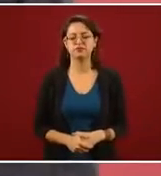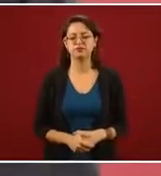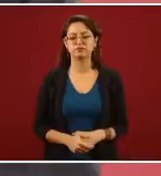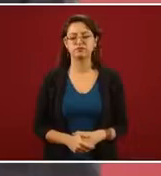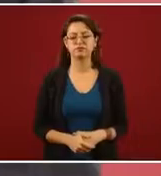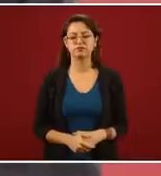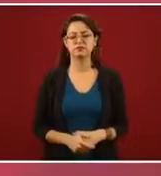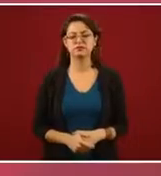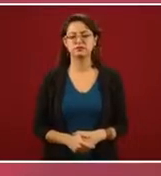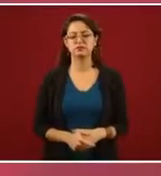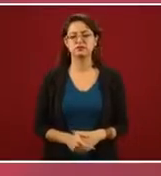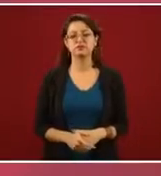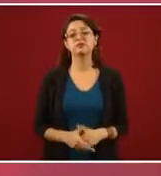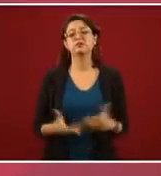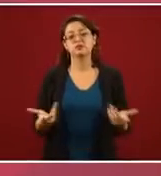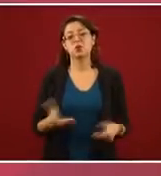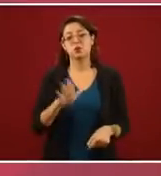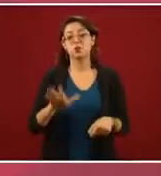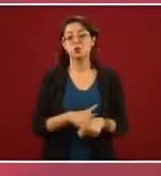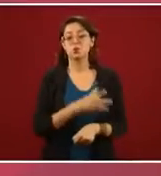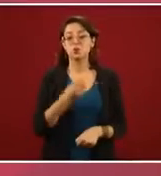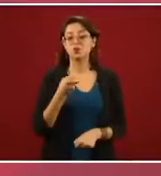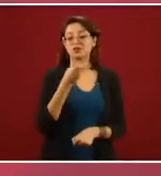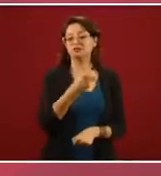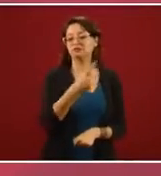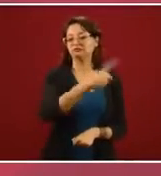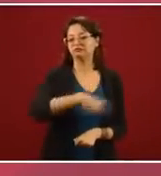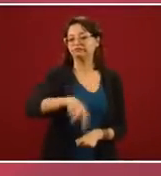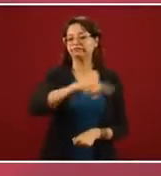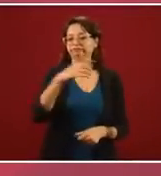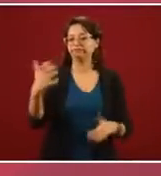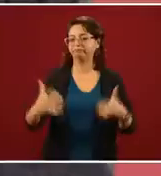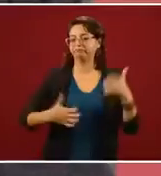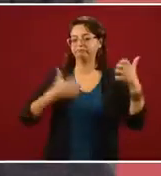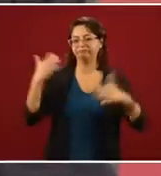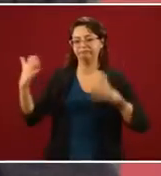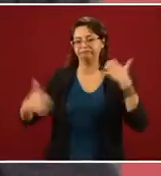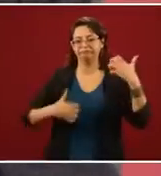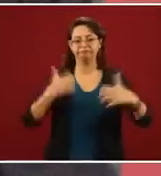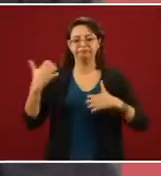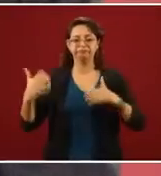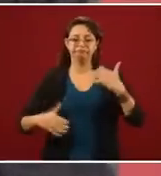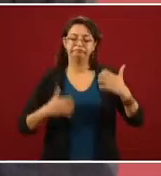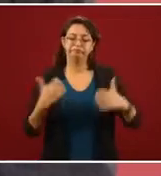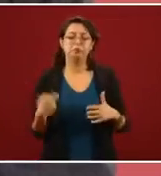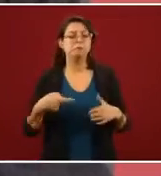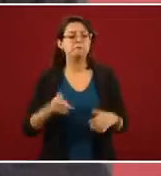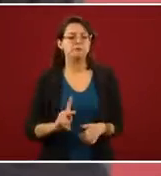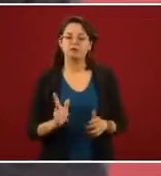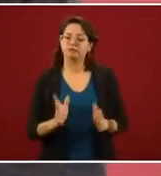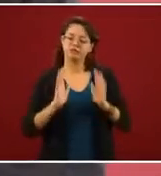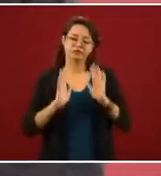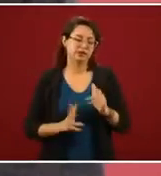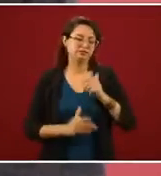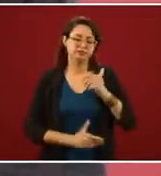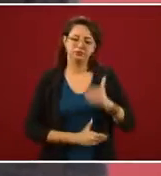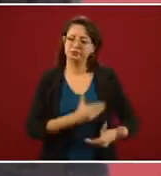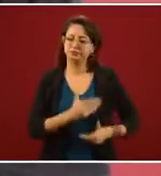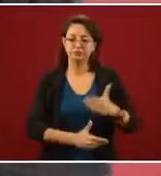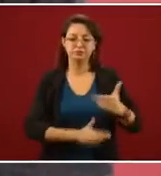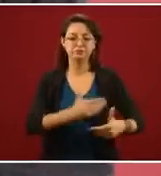la inconformidad que existe, pero eso ya está en proceso.